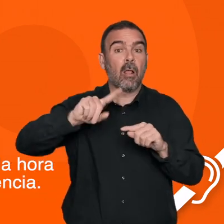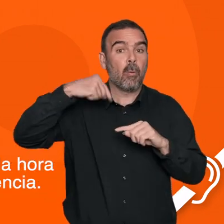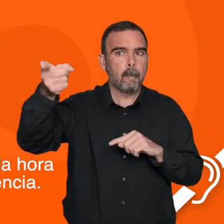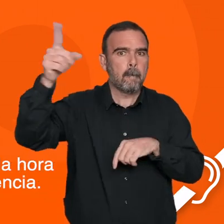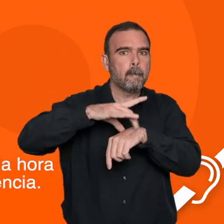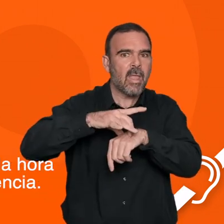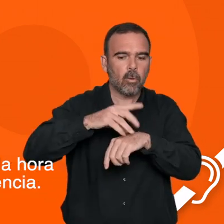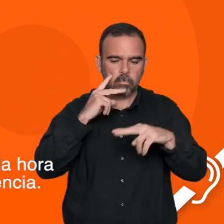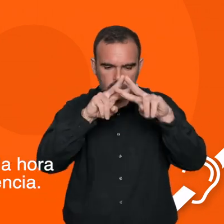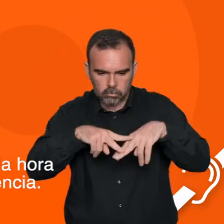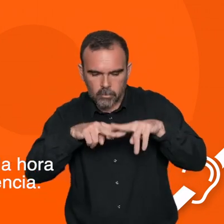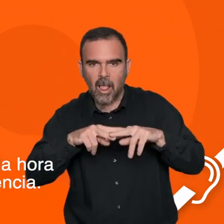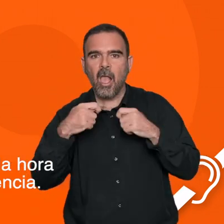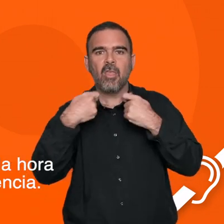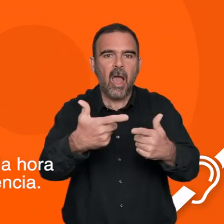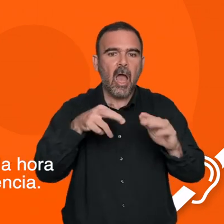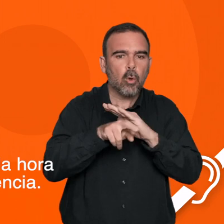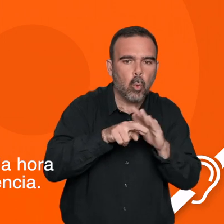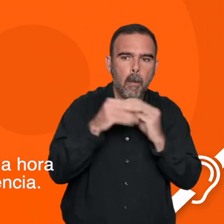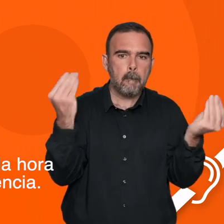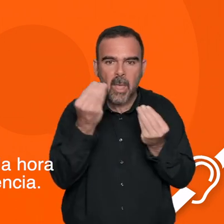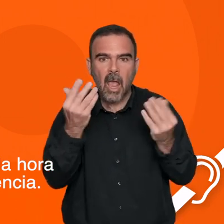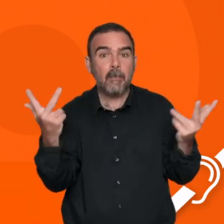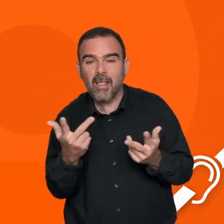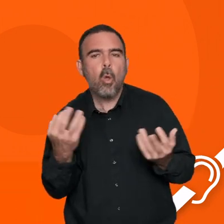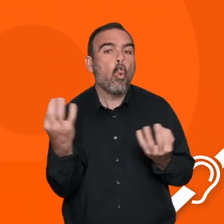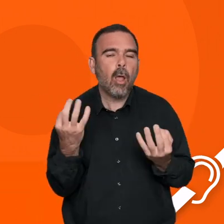médicos a la hora de asignarte un recurso de emergencia.